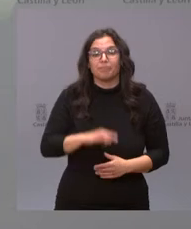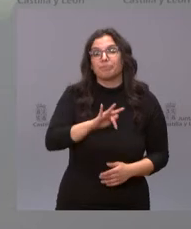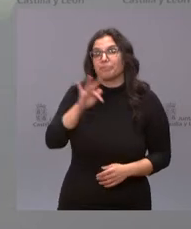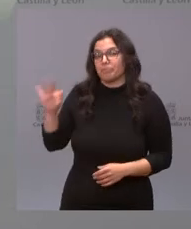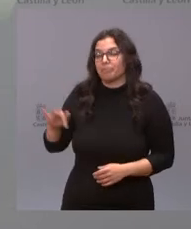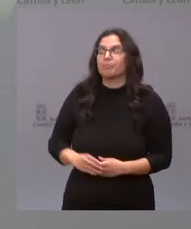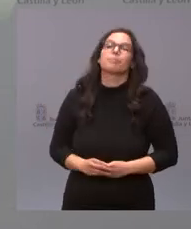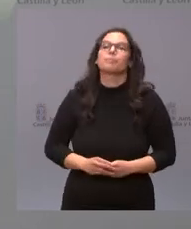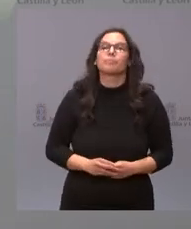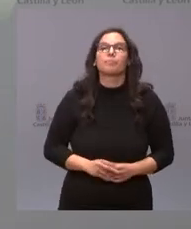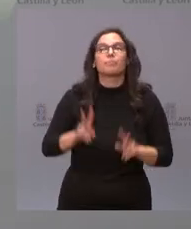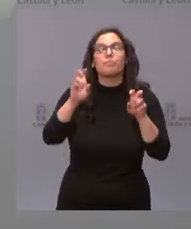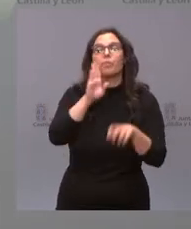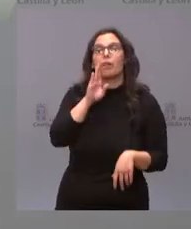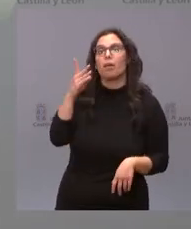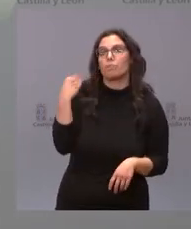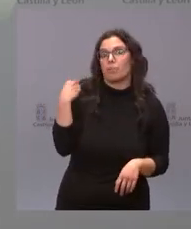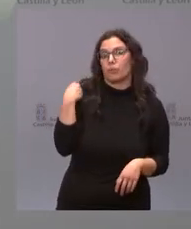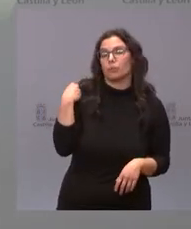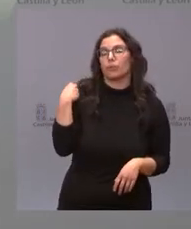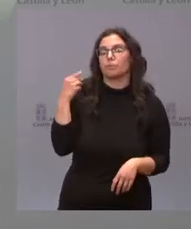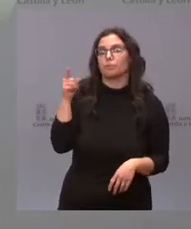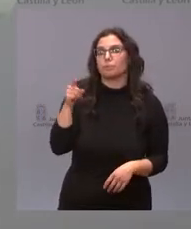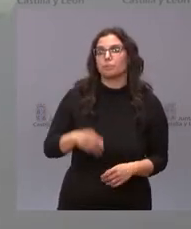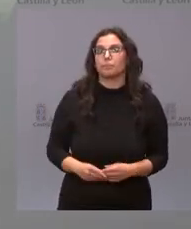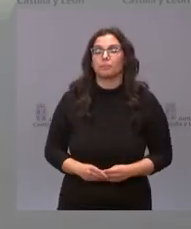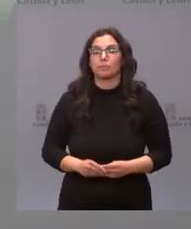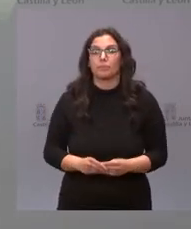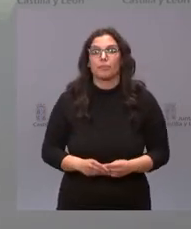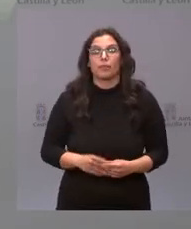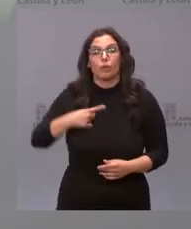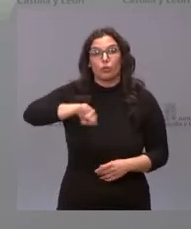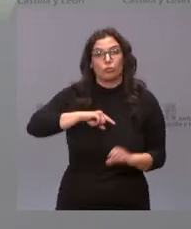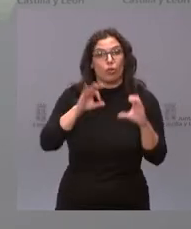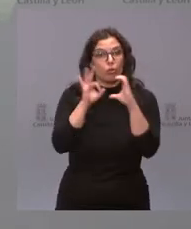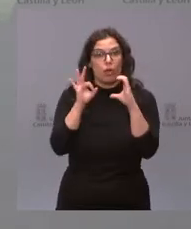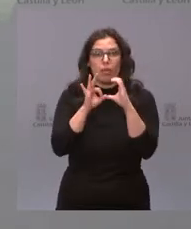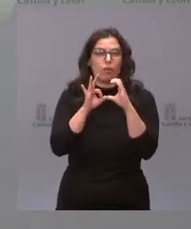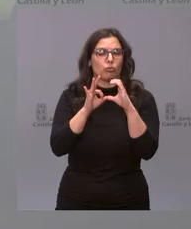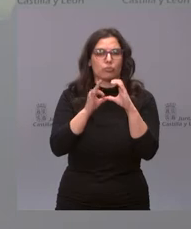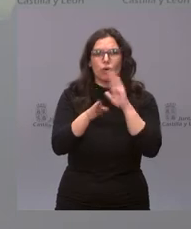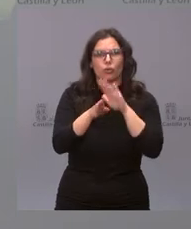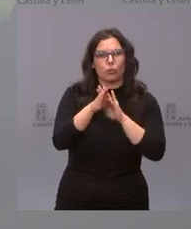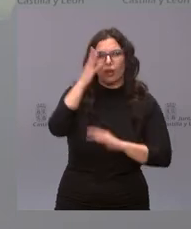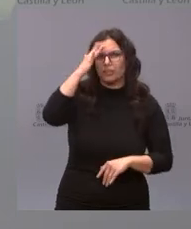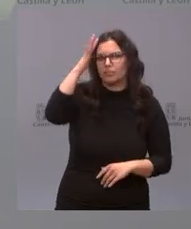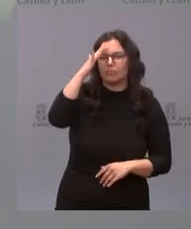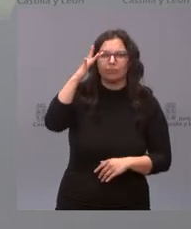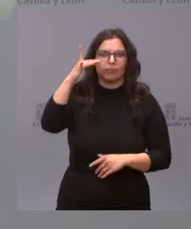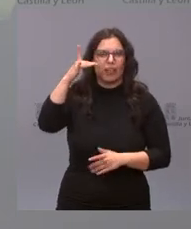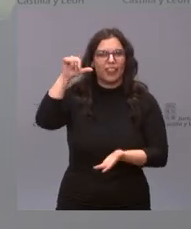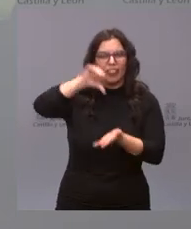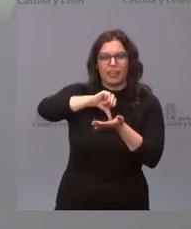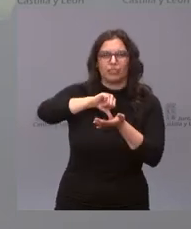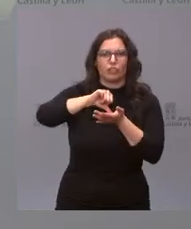respecto a las preguntas que me hacía el compañero Ciudadanos va a seguir siendo un partido de centro liberal progresista que es lo que